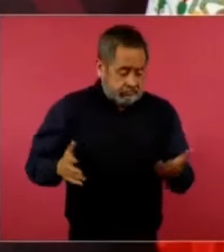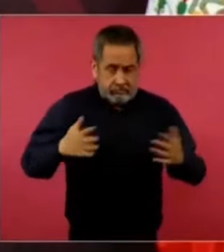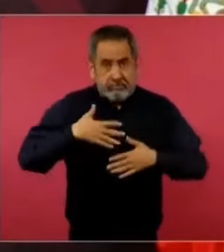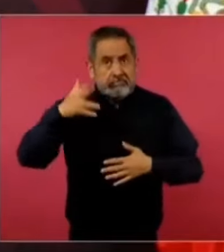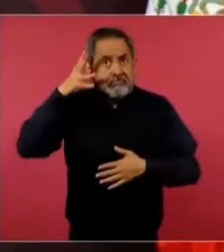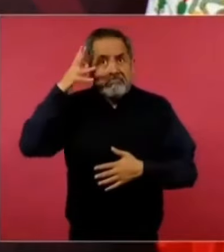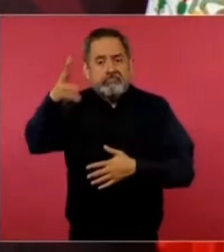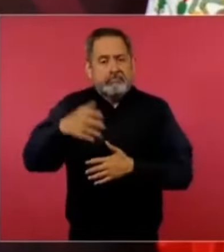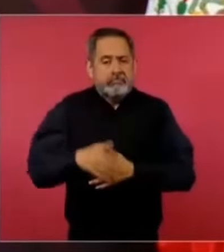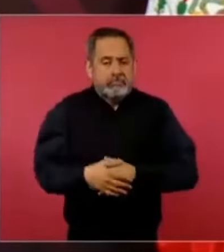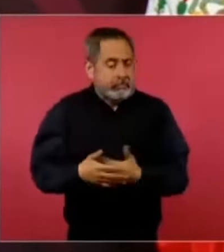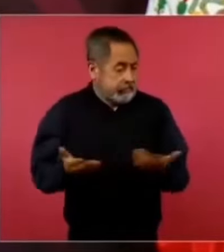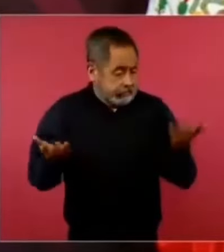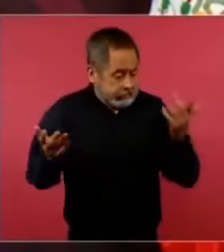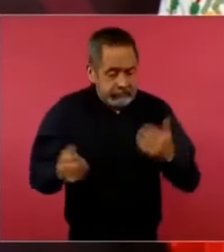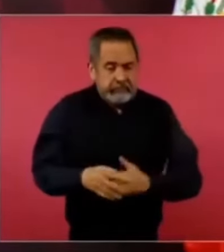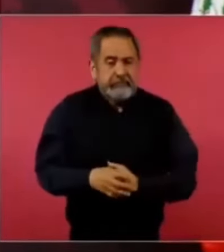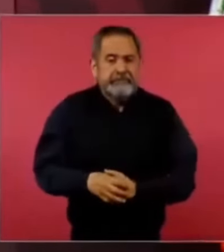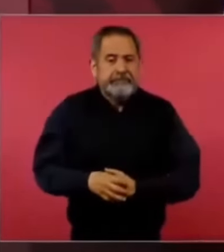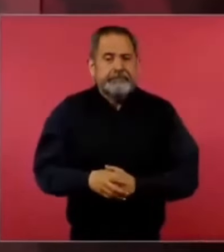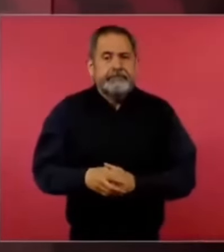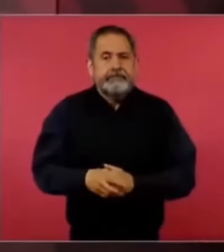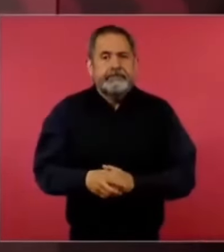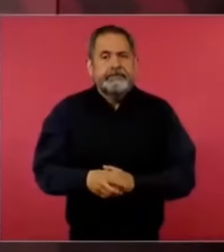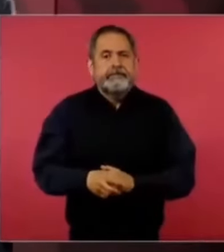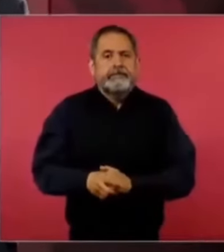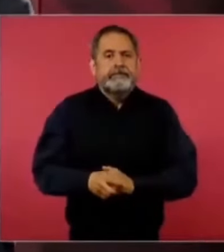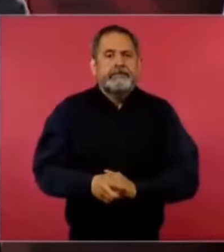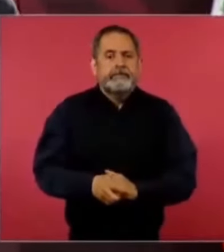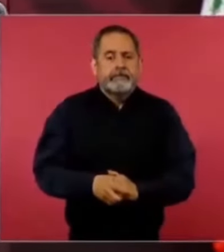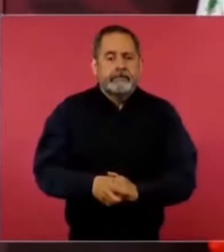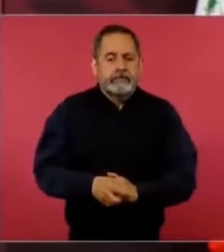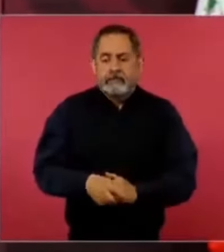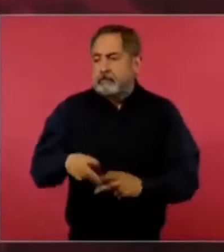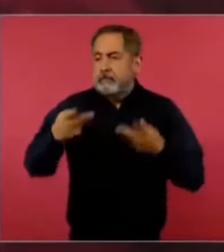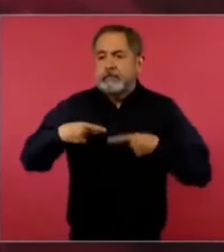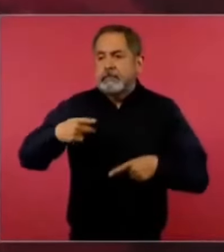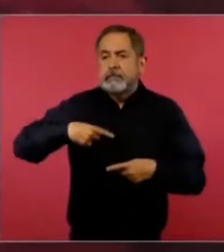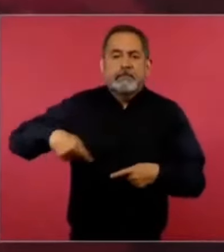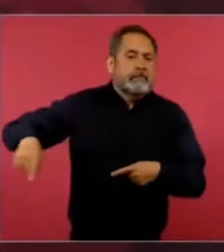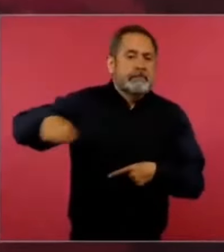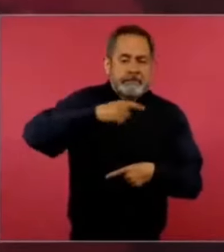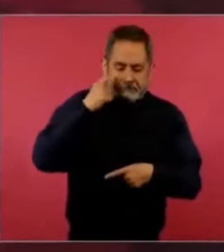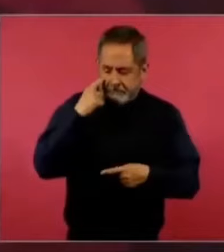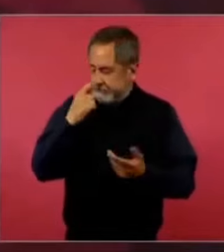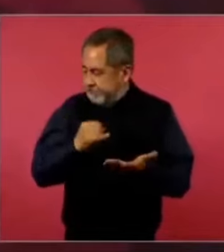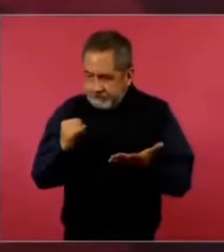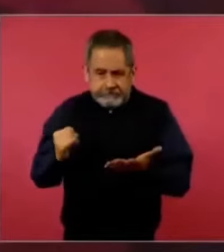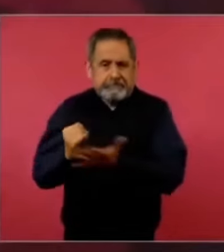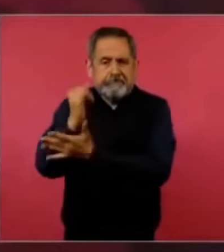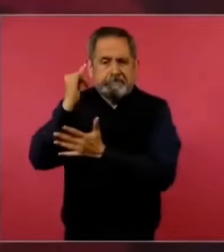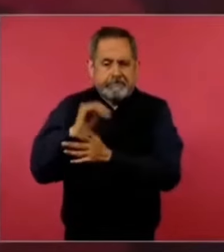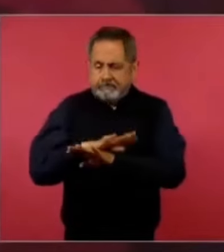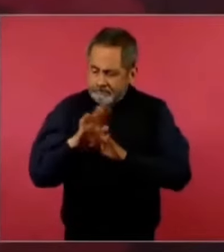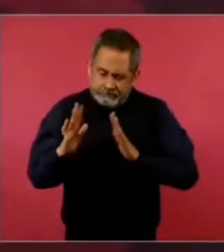el pueblo está decidido a participar